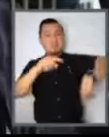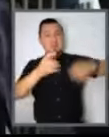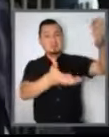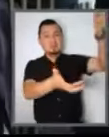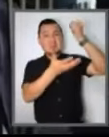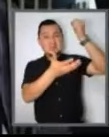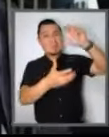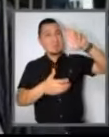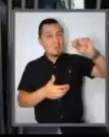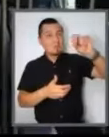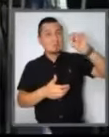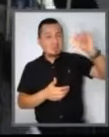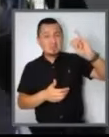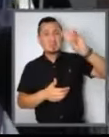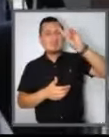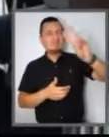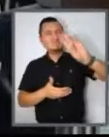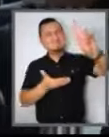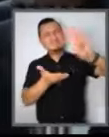acompañamiento de todos ustedes.